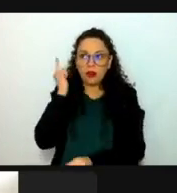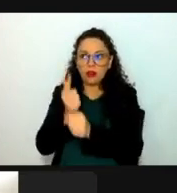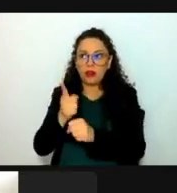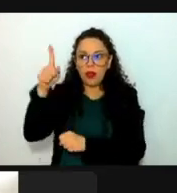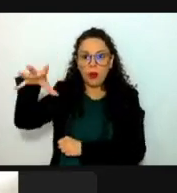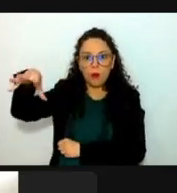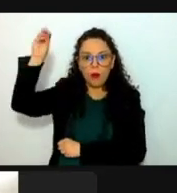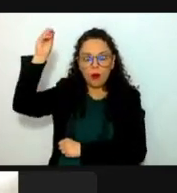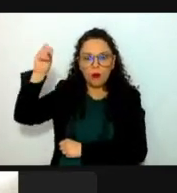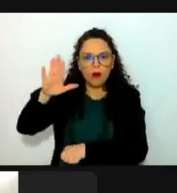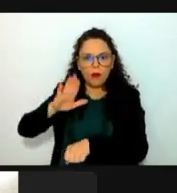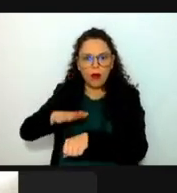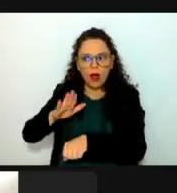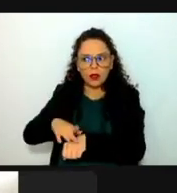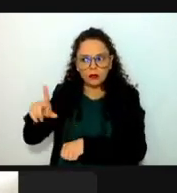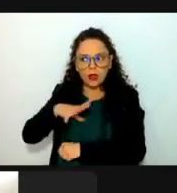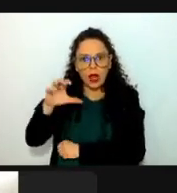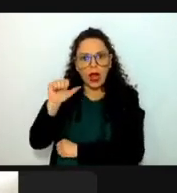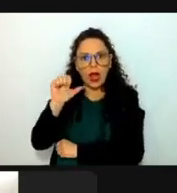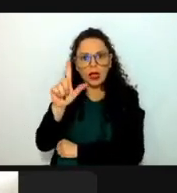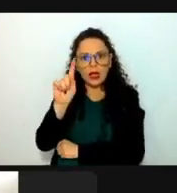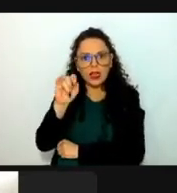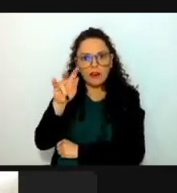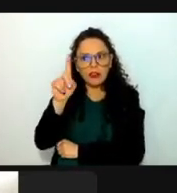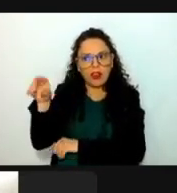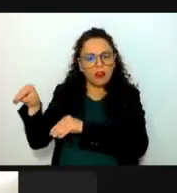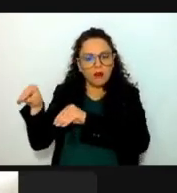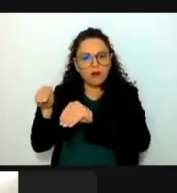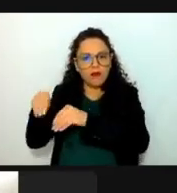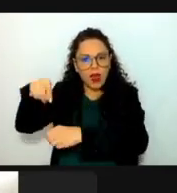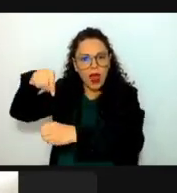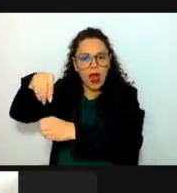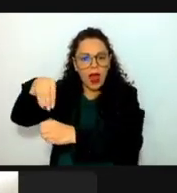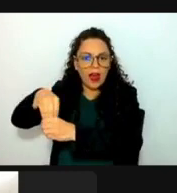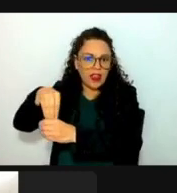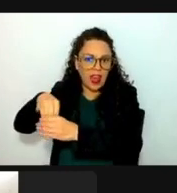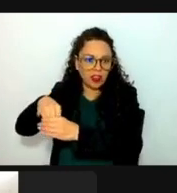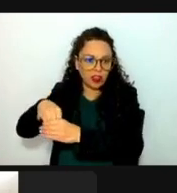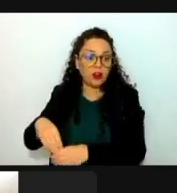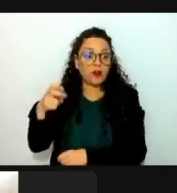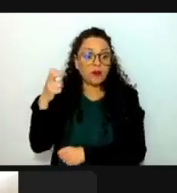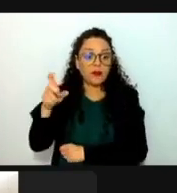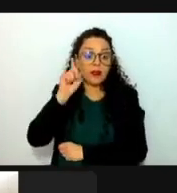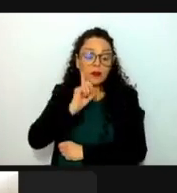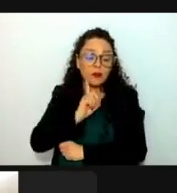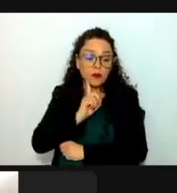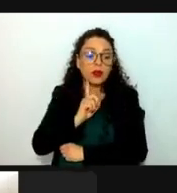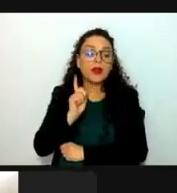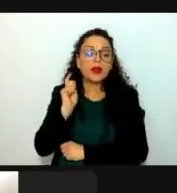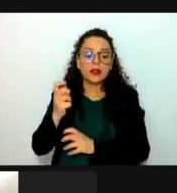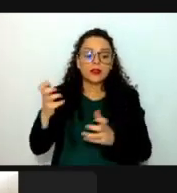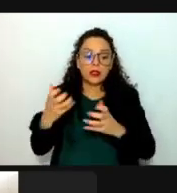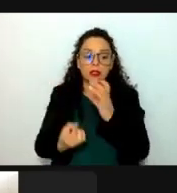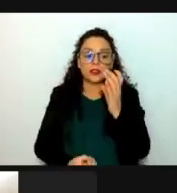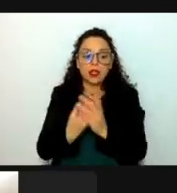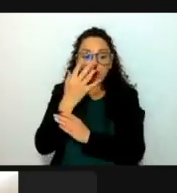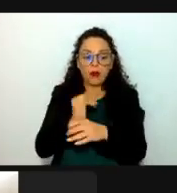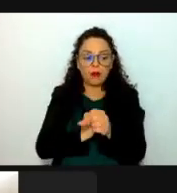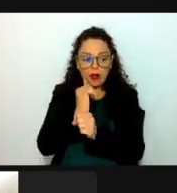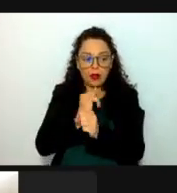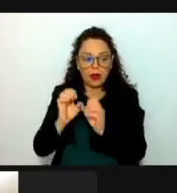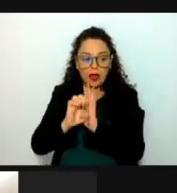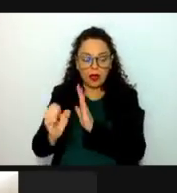En consecuencia, la doctora Martín del Pozo ha desarrollado nuevas líneas de investigación como el estudio de